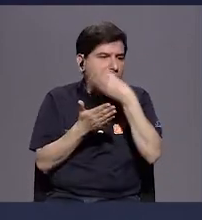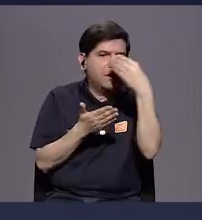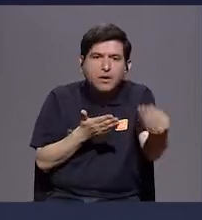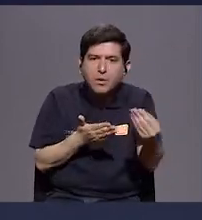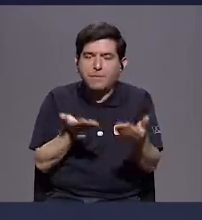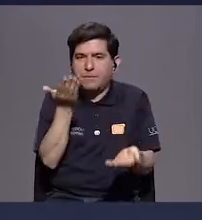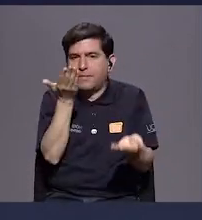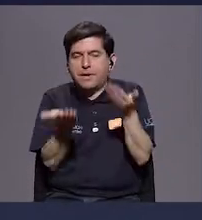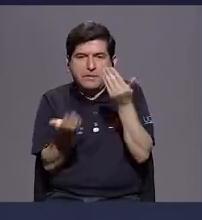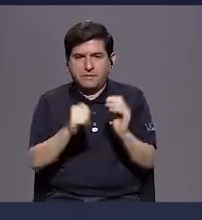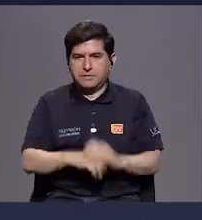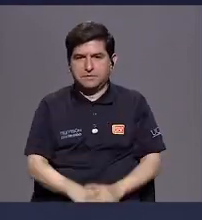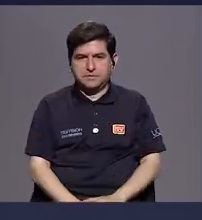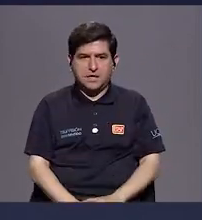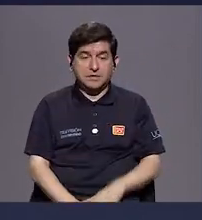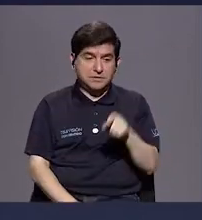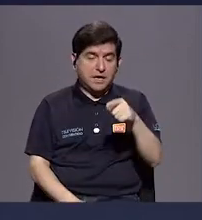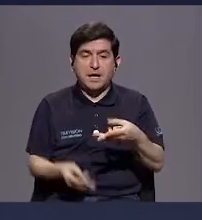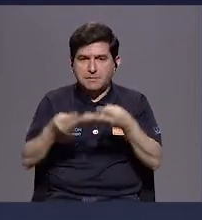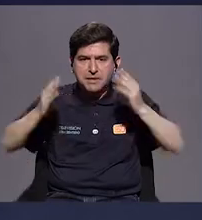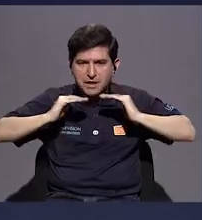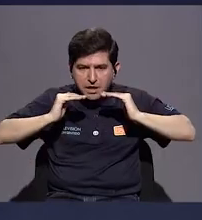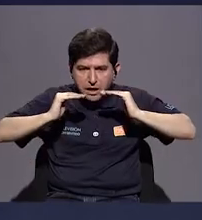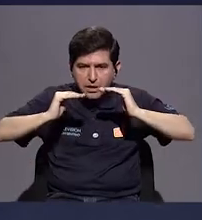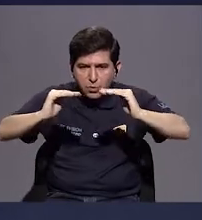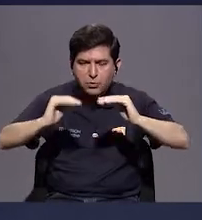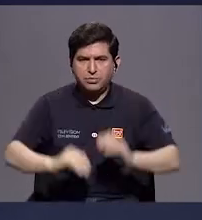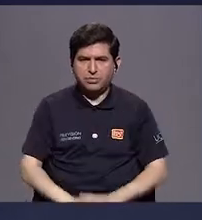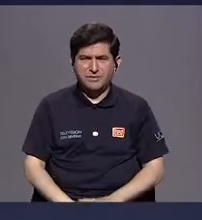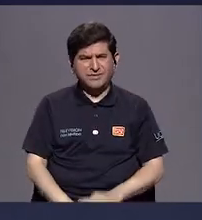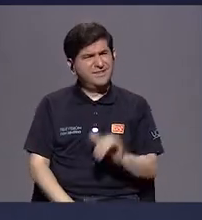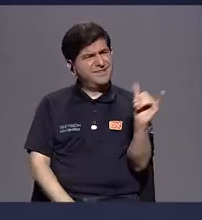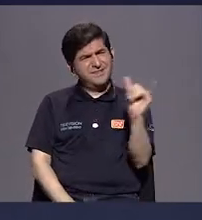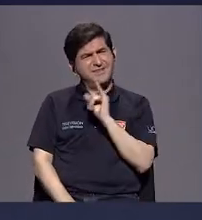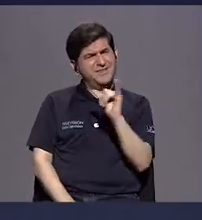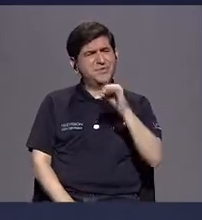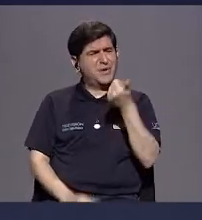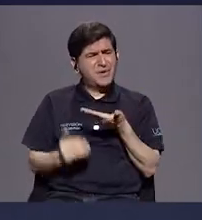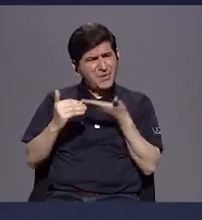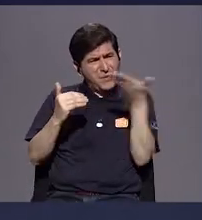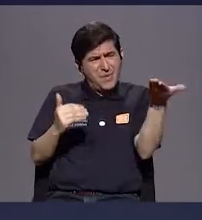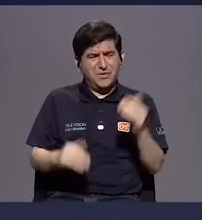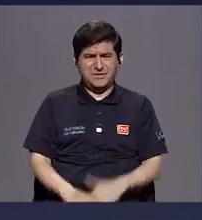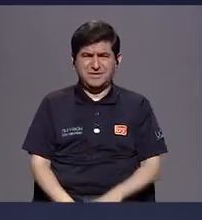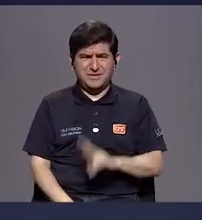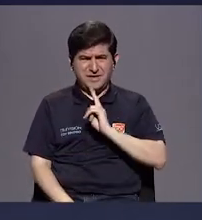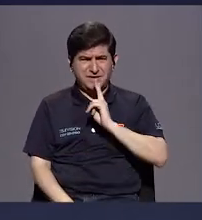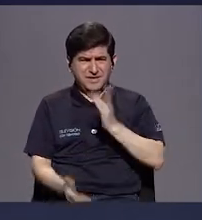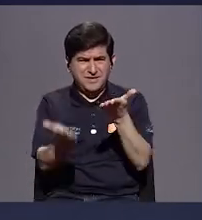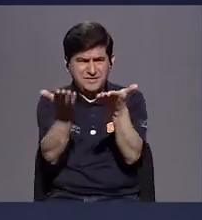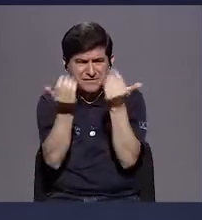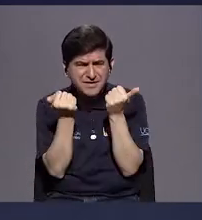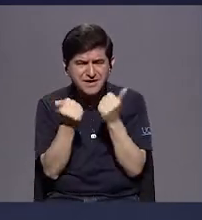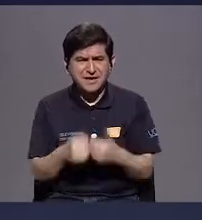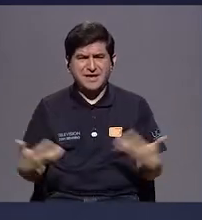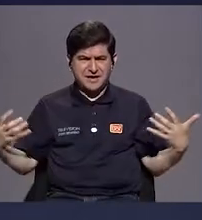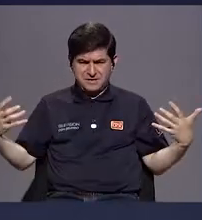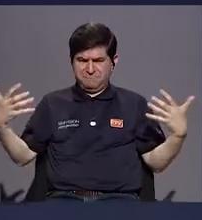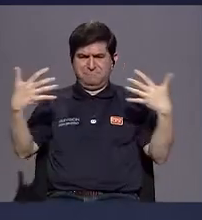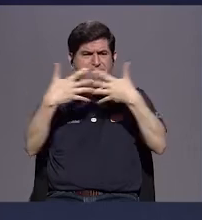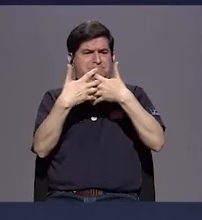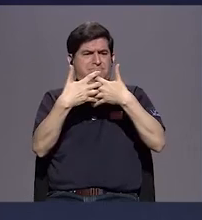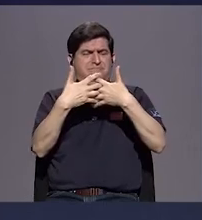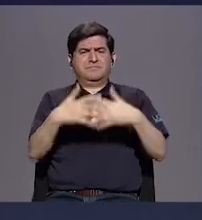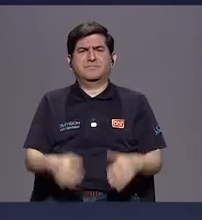eventualmente asfaltos. Que ahí también hay otra cosa, que si de verdad queremos empatarlo con